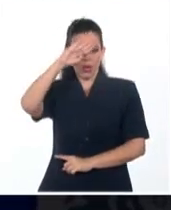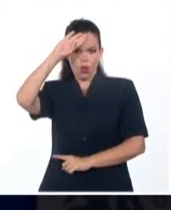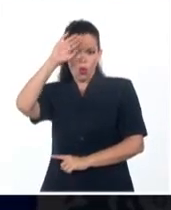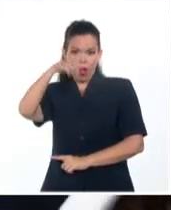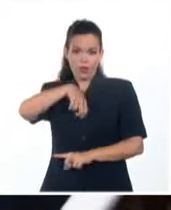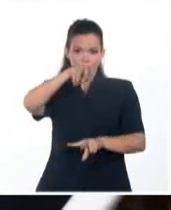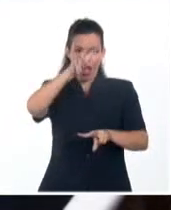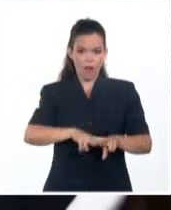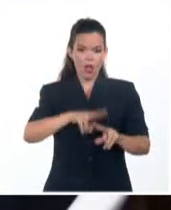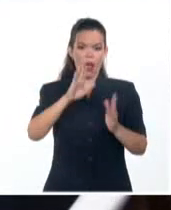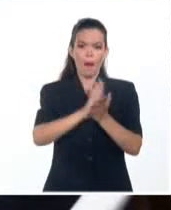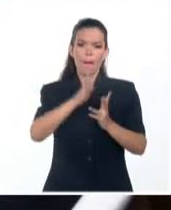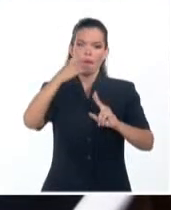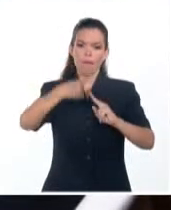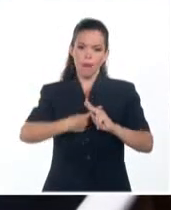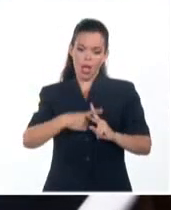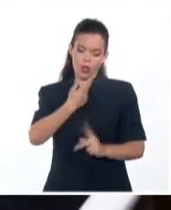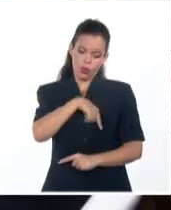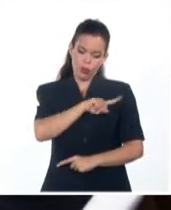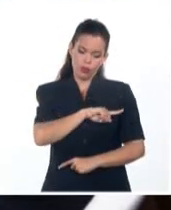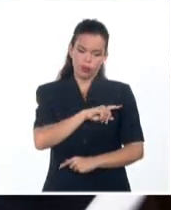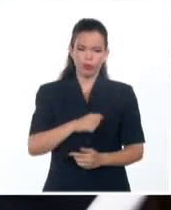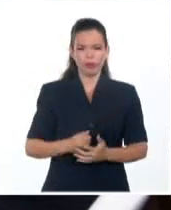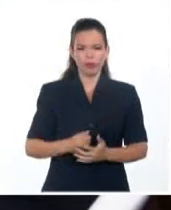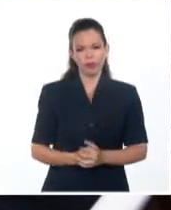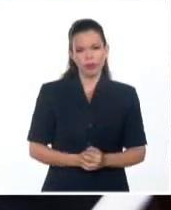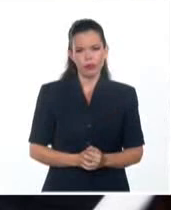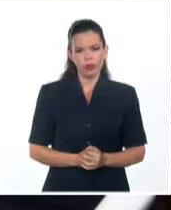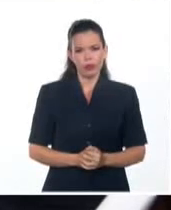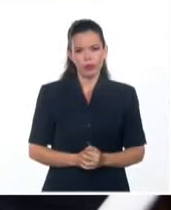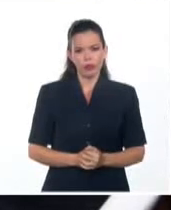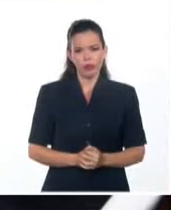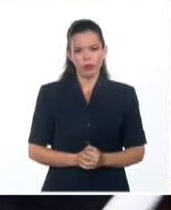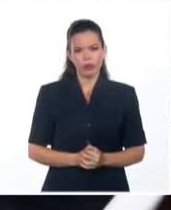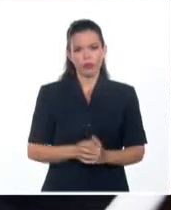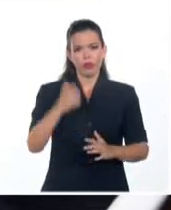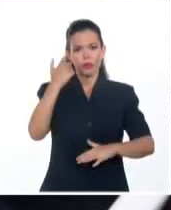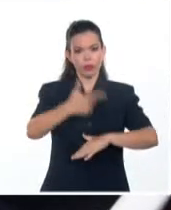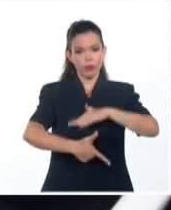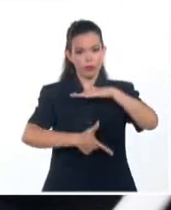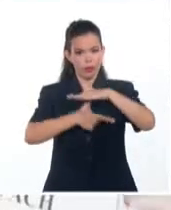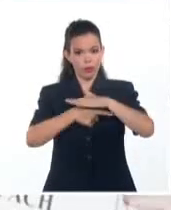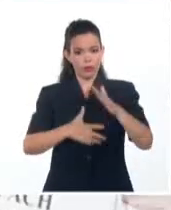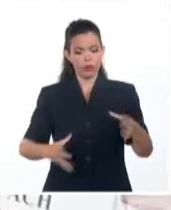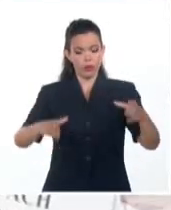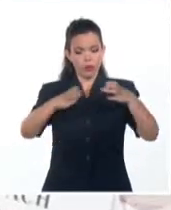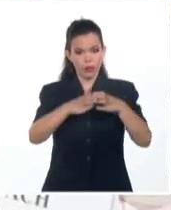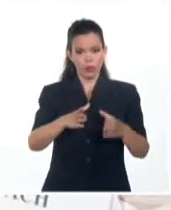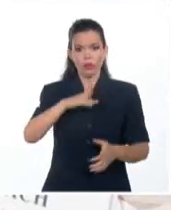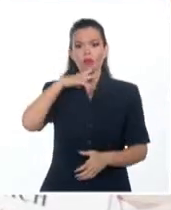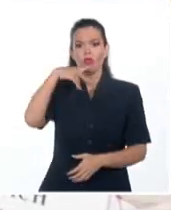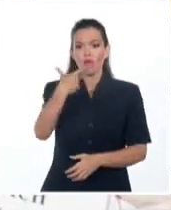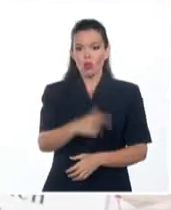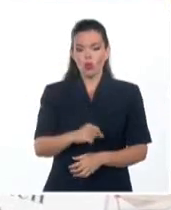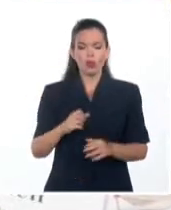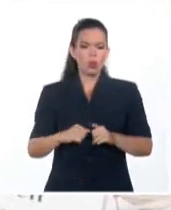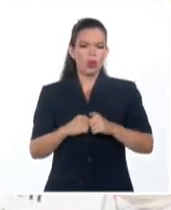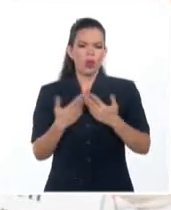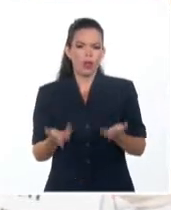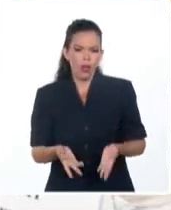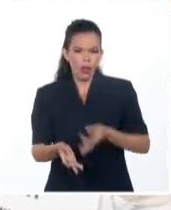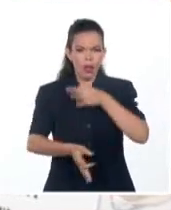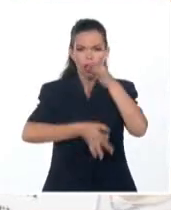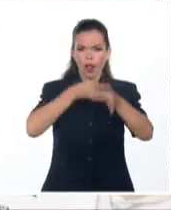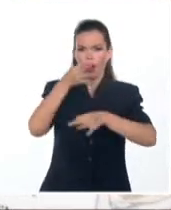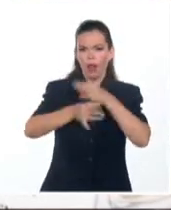en mayo último. En tanto, el copresidente de ese organismo por la parte rusa, Dmitry Chernichenko, se refirió a los proyectos en curso